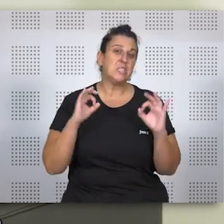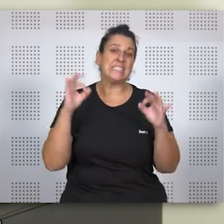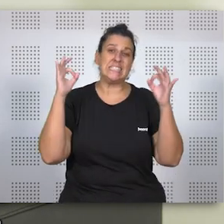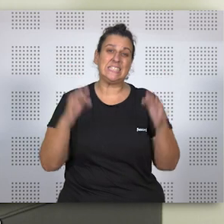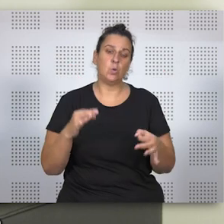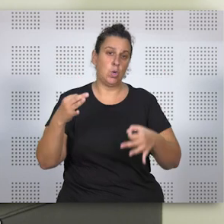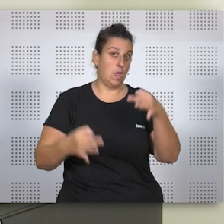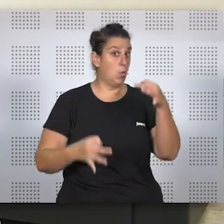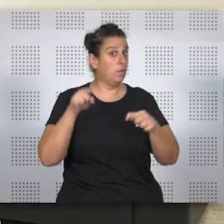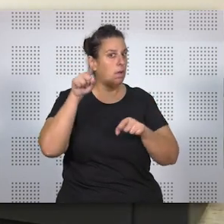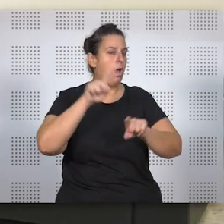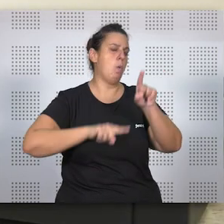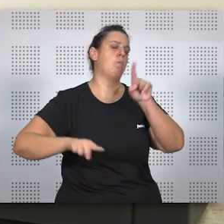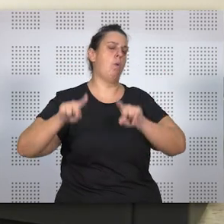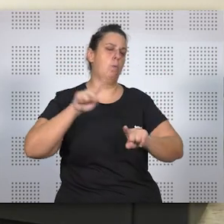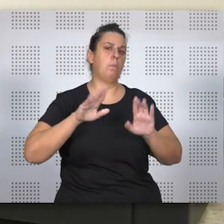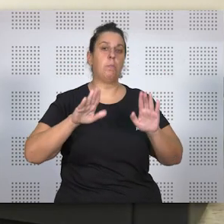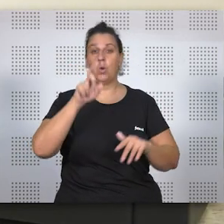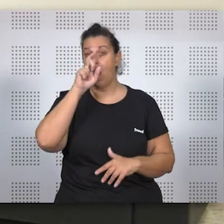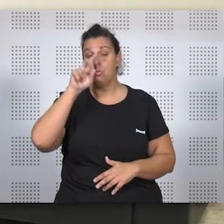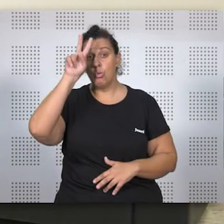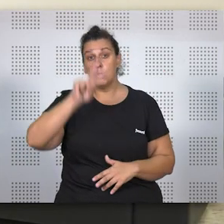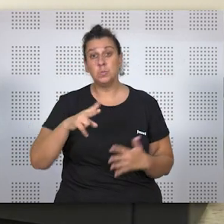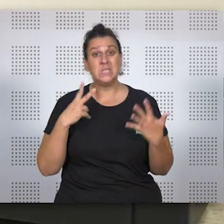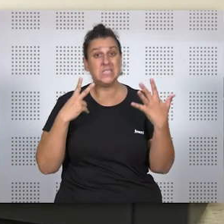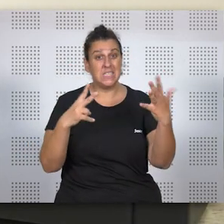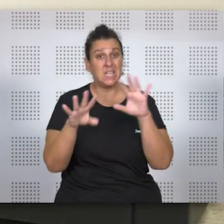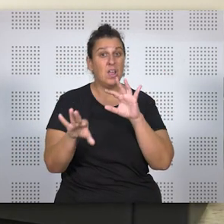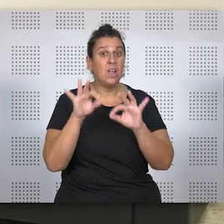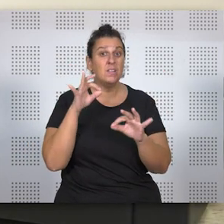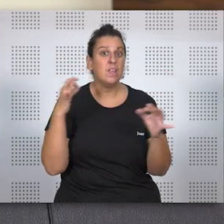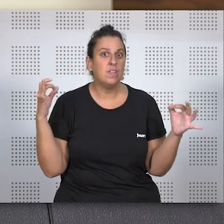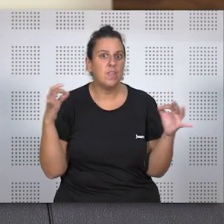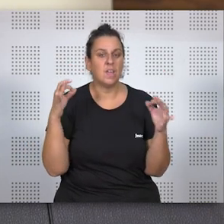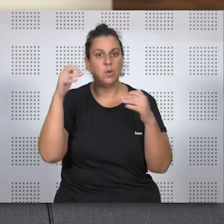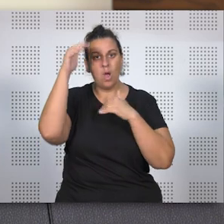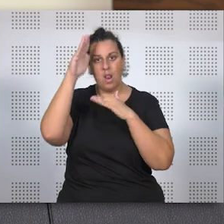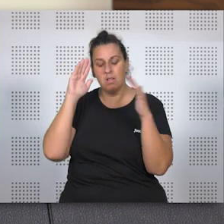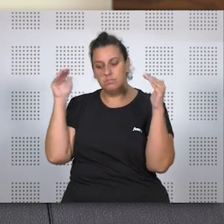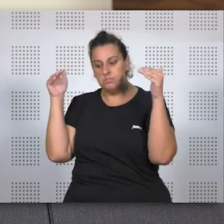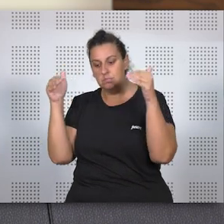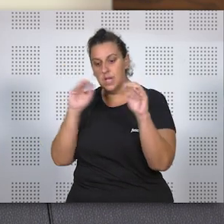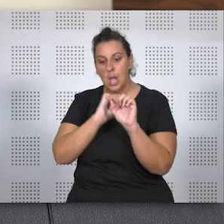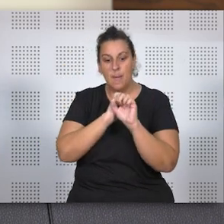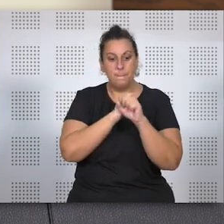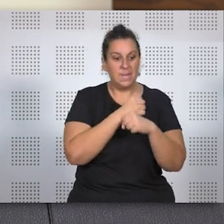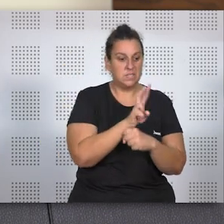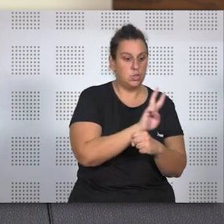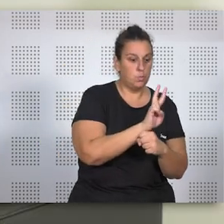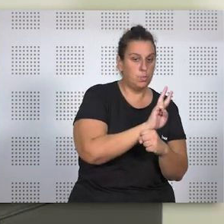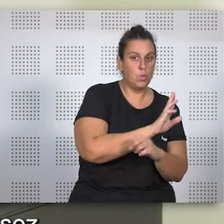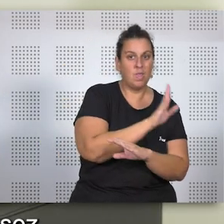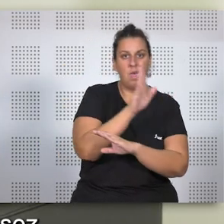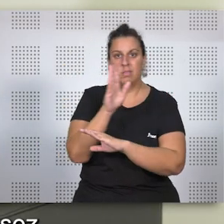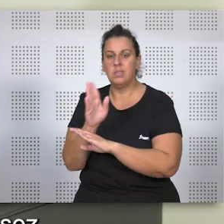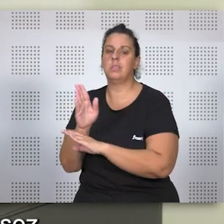seguridad jurídica, que es el gran problema, pero en el año 2007 lo que se decide es, yo diría, asistencializar la pensión de viudedad de las uniones de